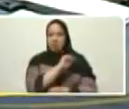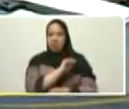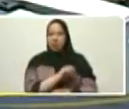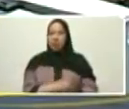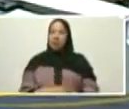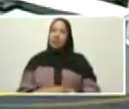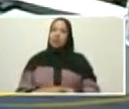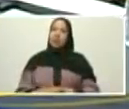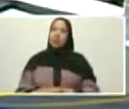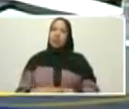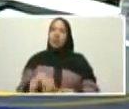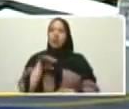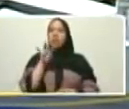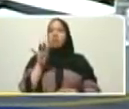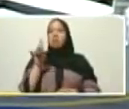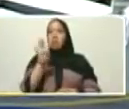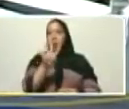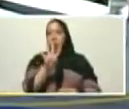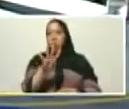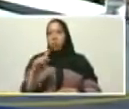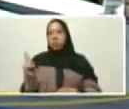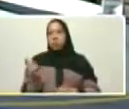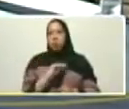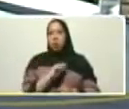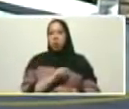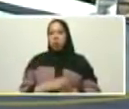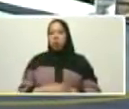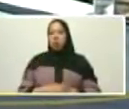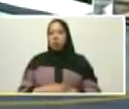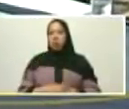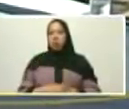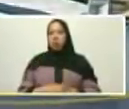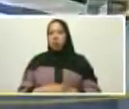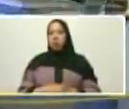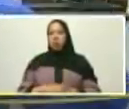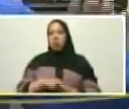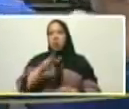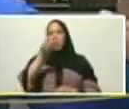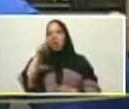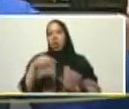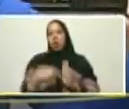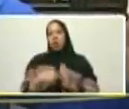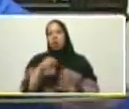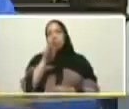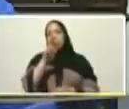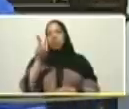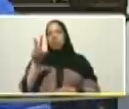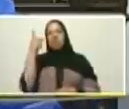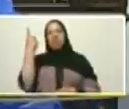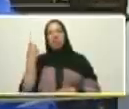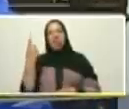el mes cuatro al año dos mil veintidós quedan ocho meses